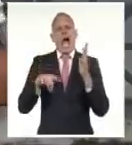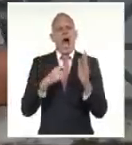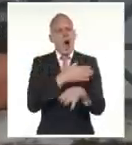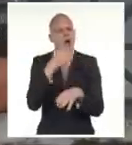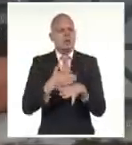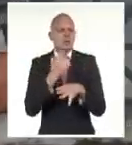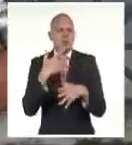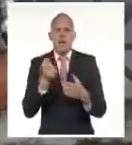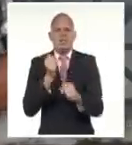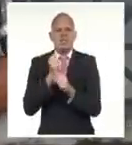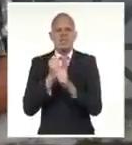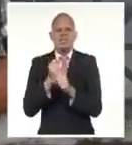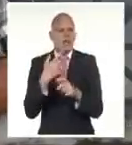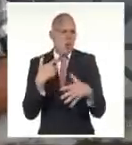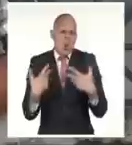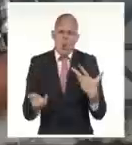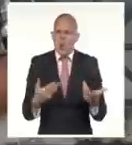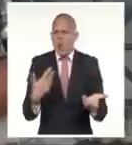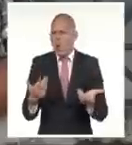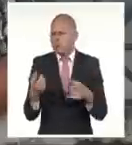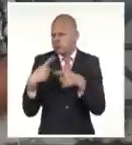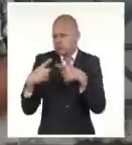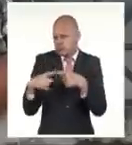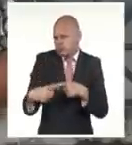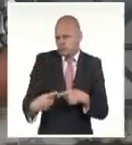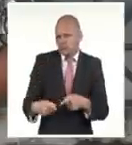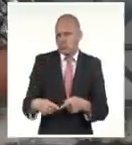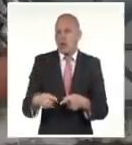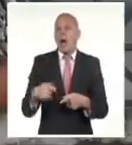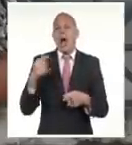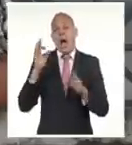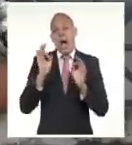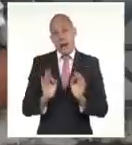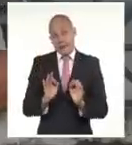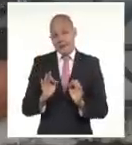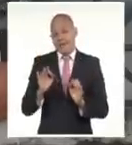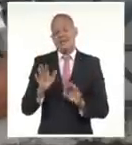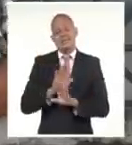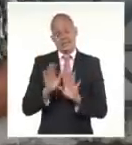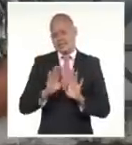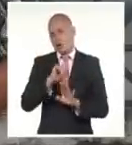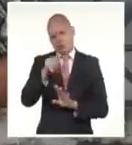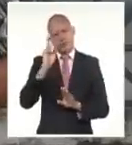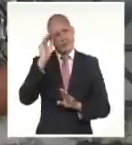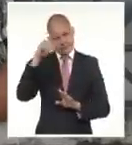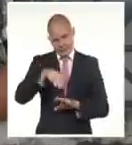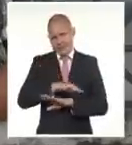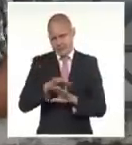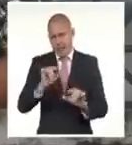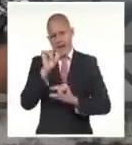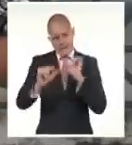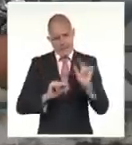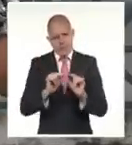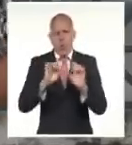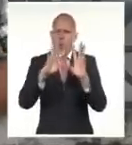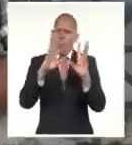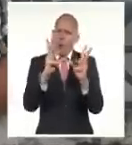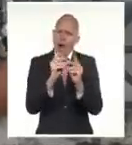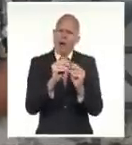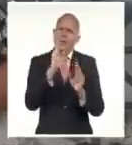los trabajos que se han hecho acá en el hotel y ya la cifra más actualizada de personas fallecidas,